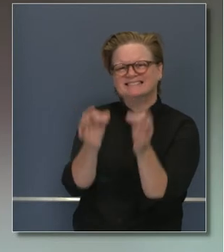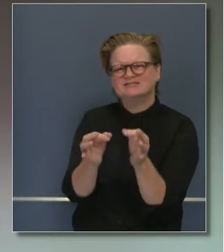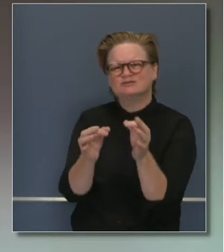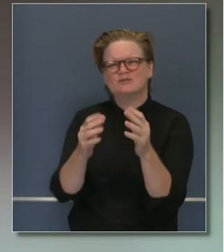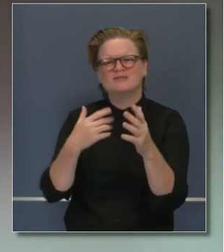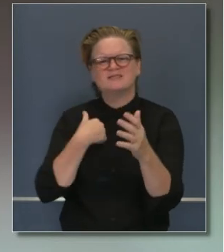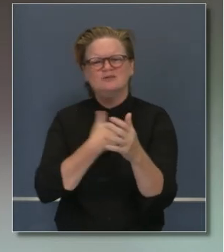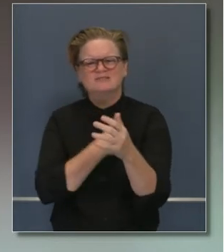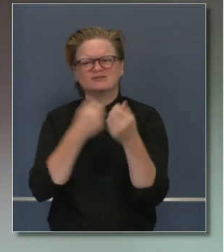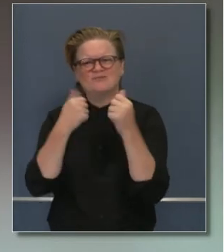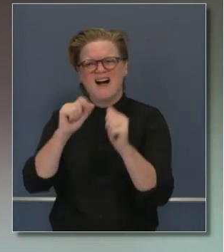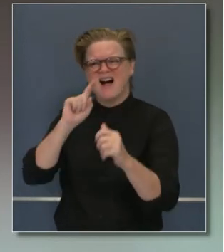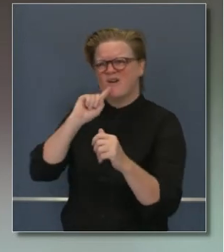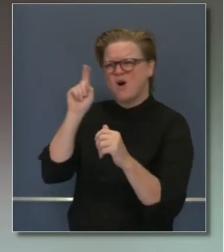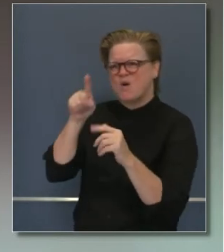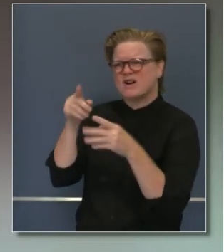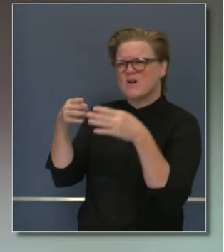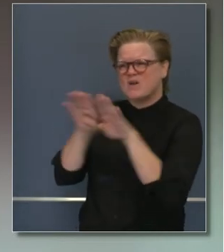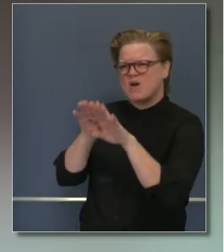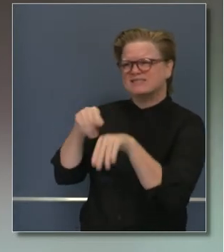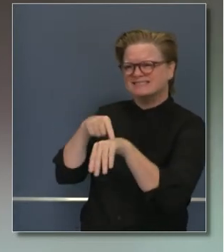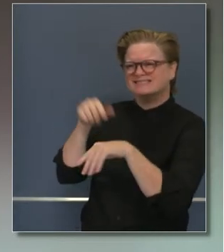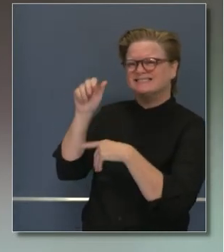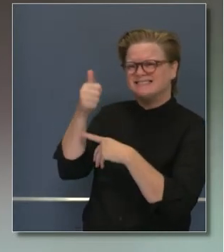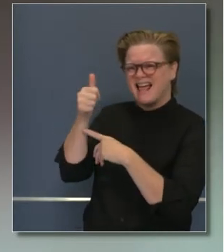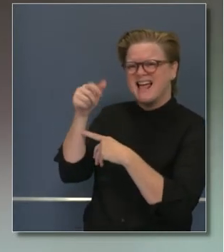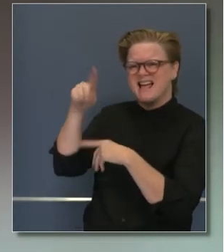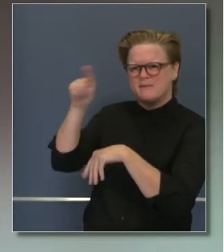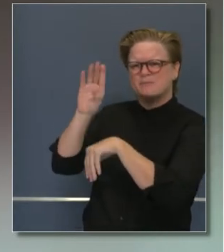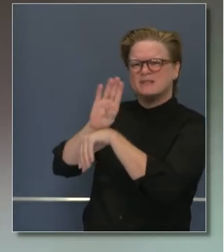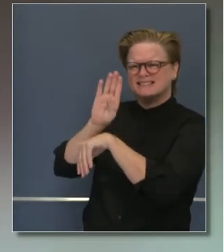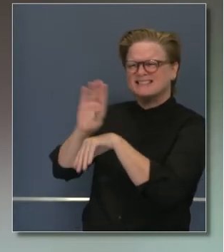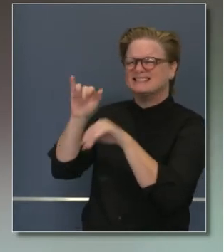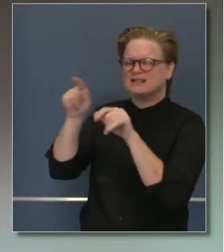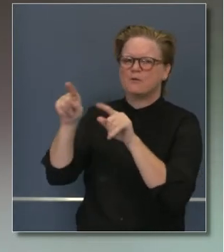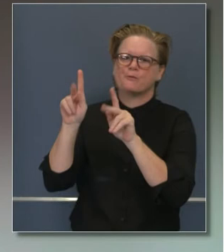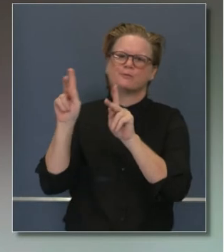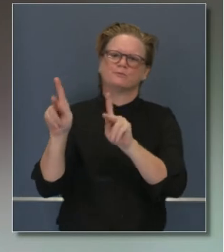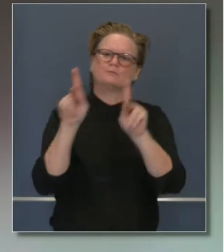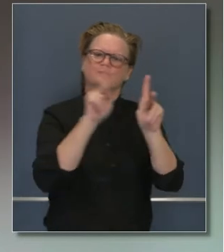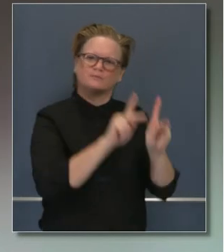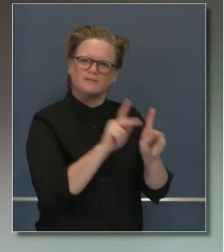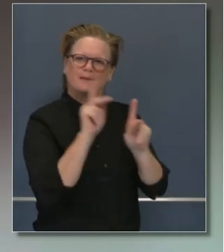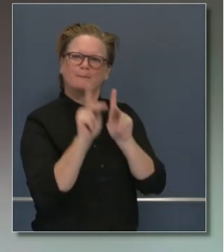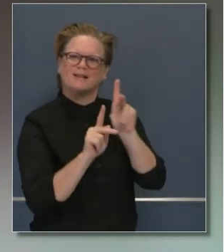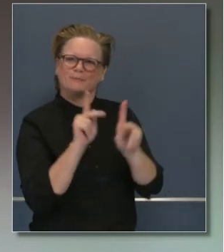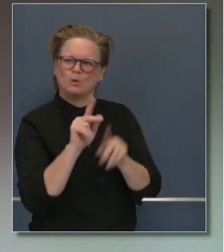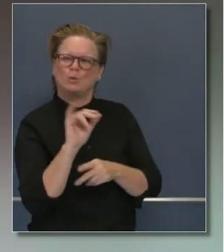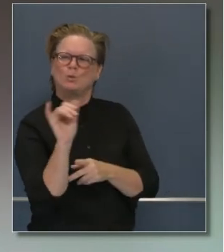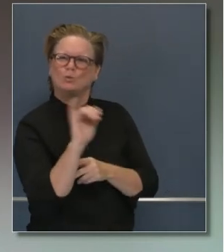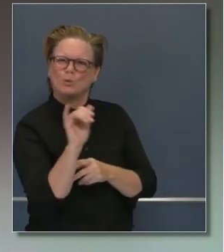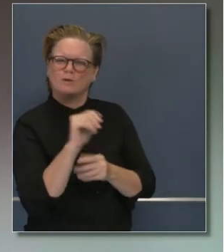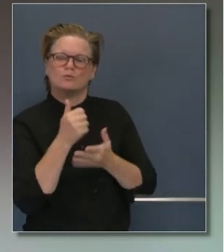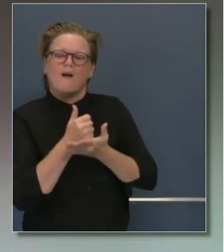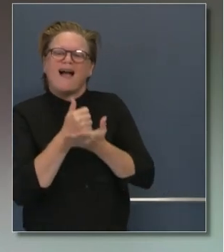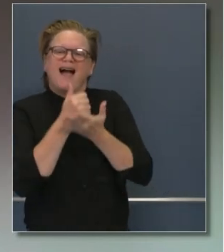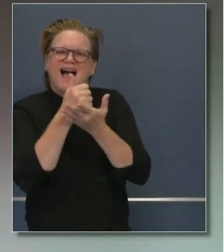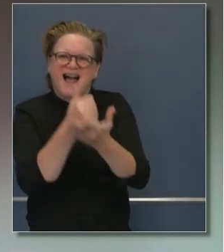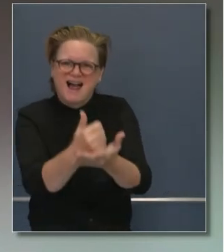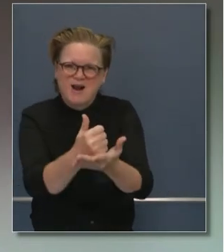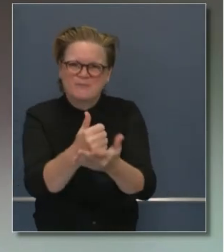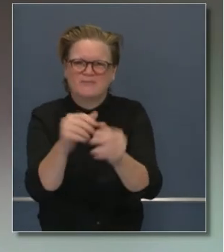es algo que precisamente debemos tratar de hacer porque es donde puede ocurrir la propagación, así que era para